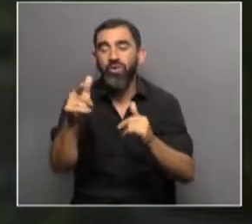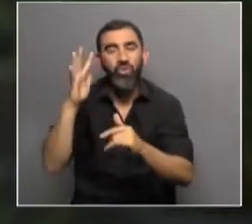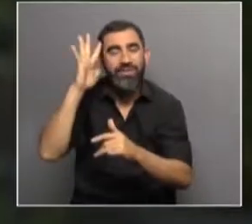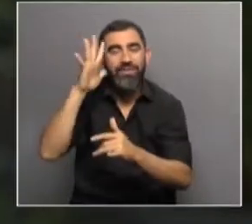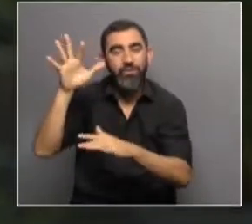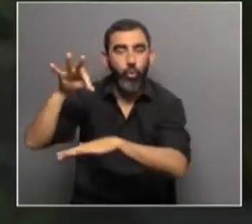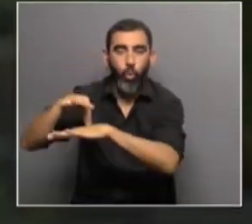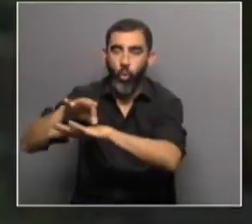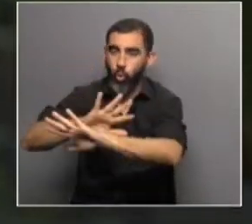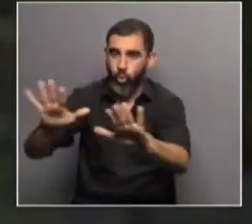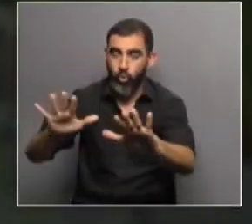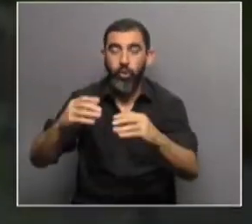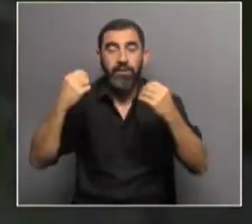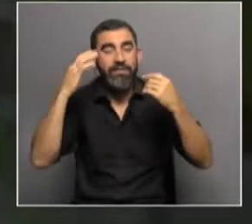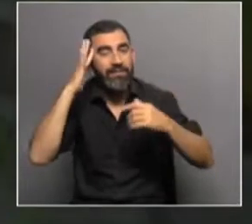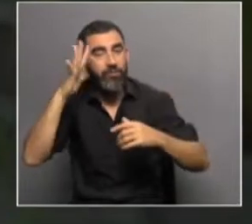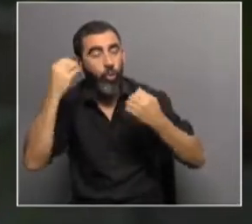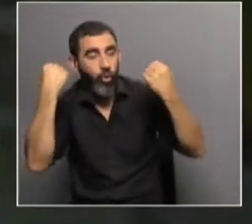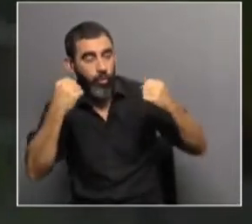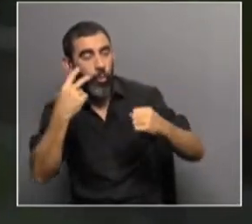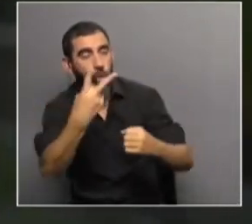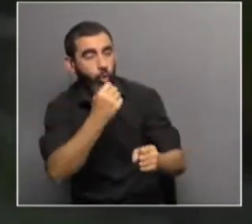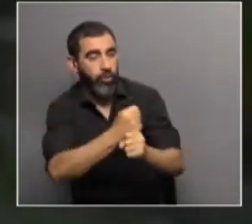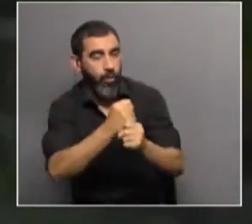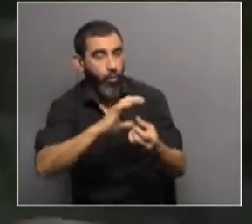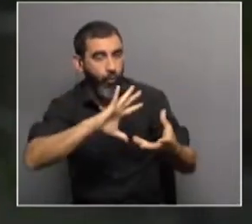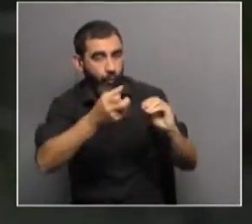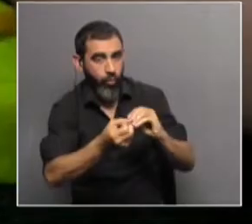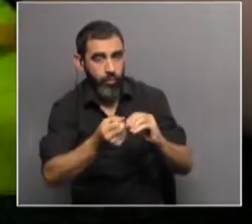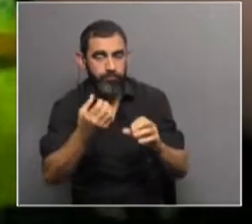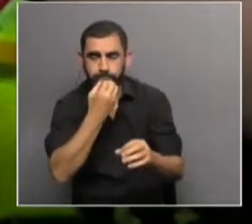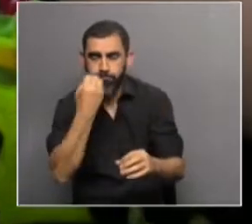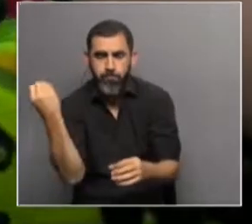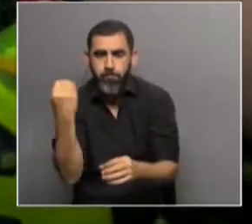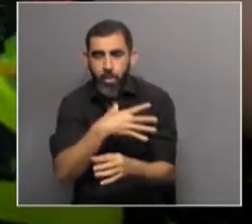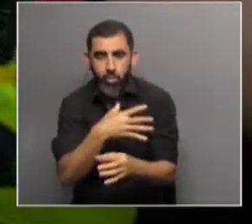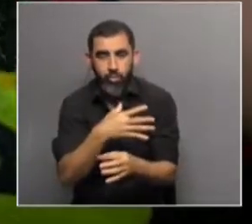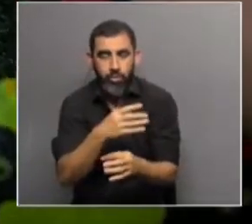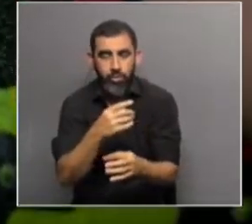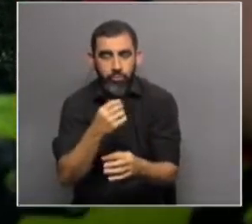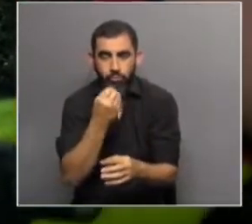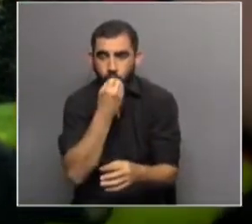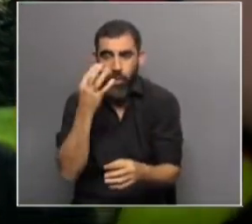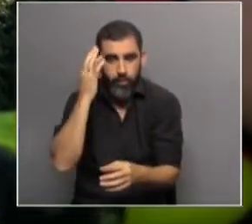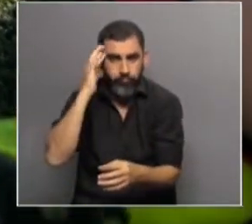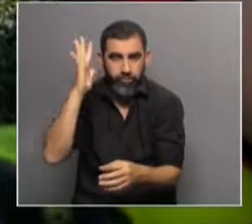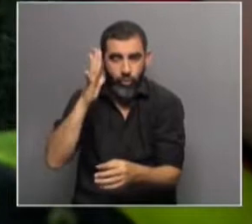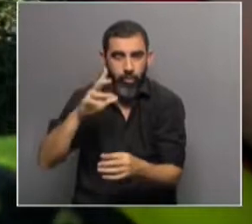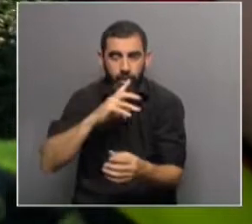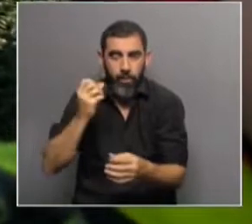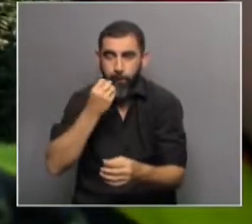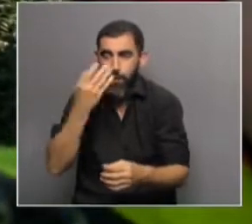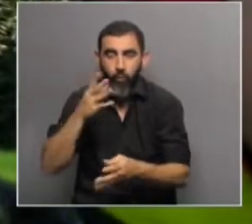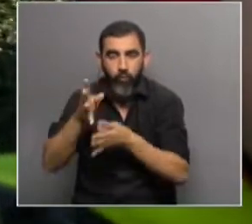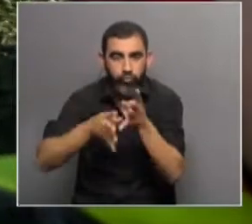clínico. El psicólogo del deporte tiene dos aristas de trabajo. Optimizar todas las habilidades psicológicas para el rendimiento, es decir,